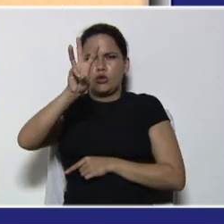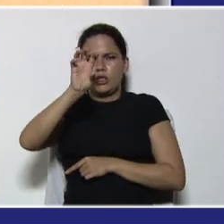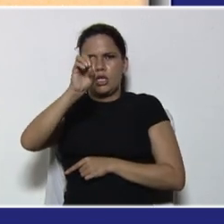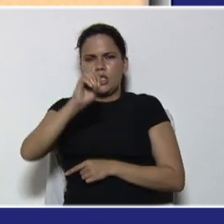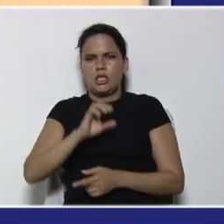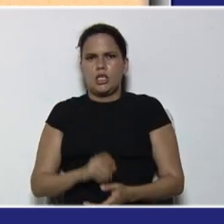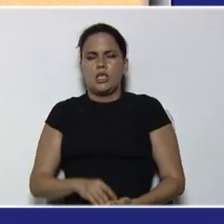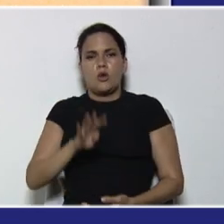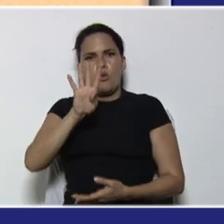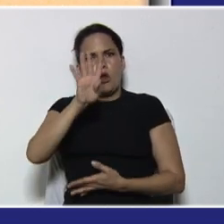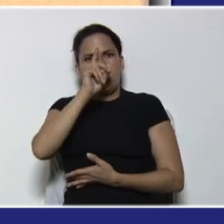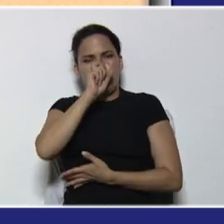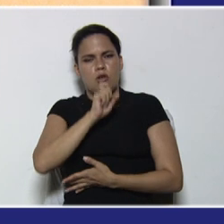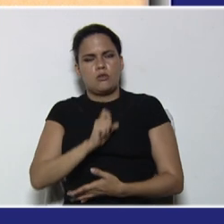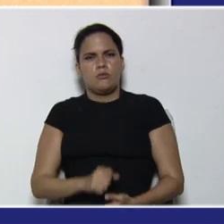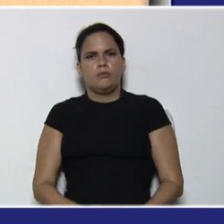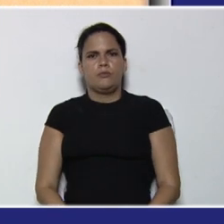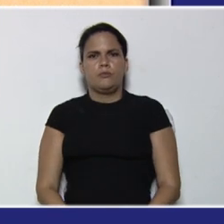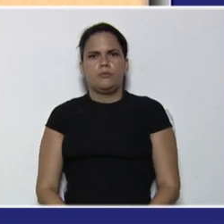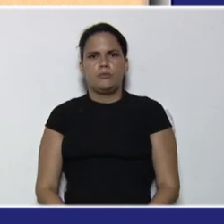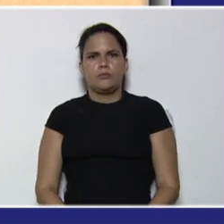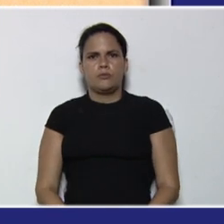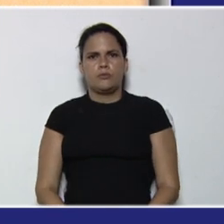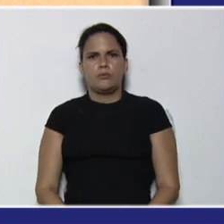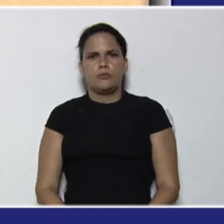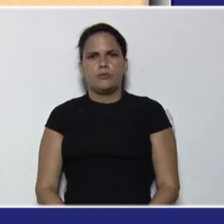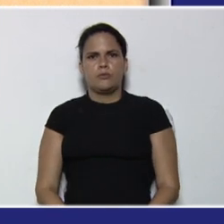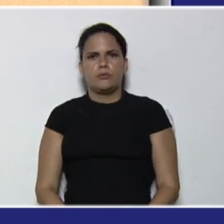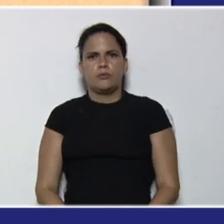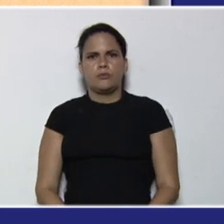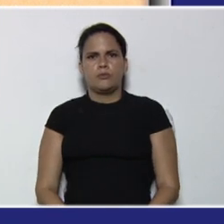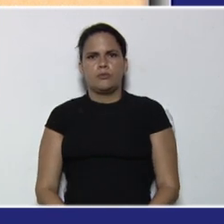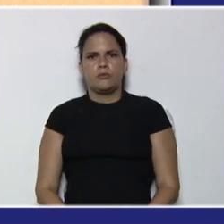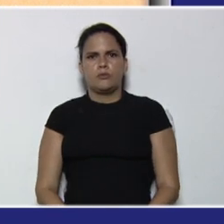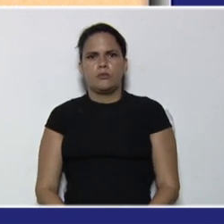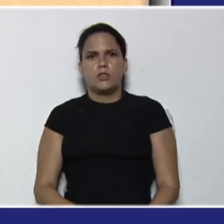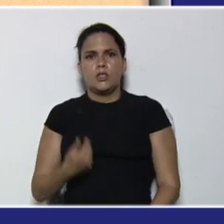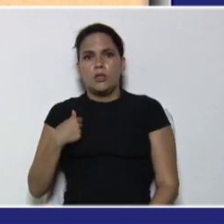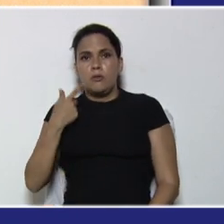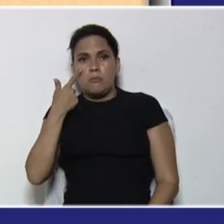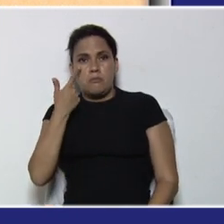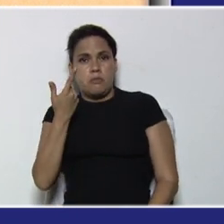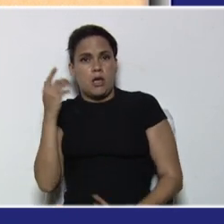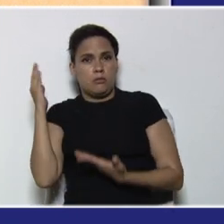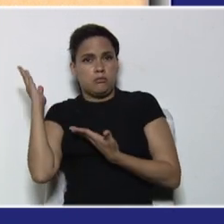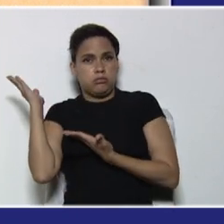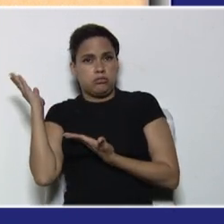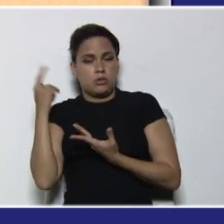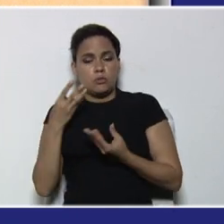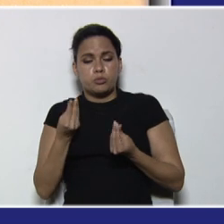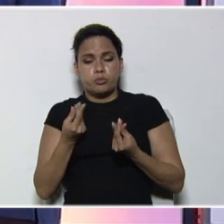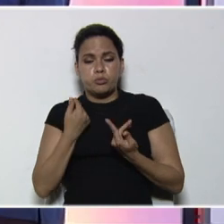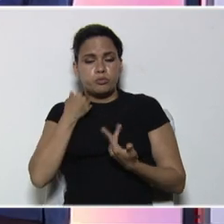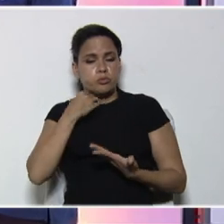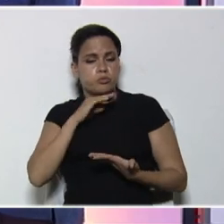de cuarto año, figúrense, vean, hay cuantas bacterias, hay después de 27 minutos,